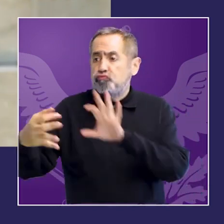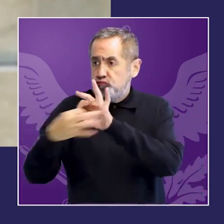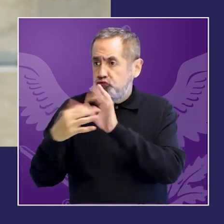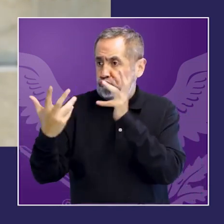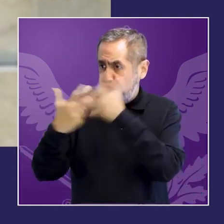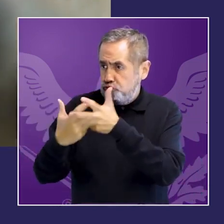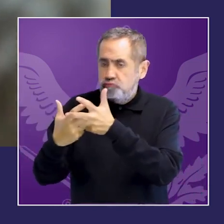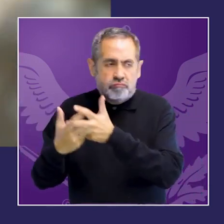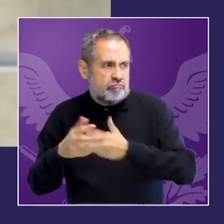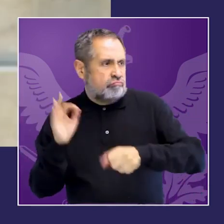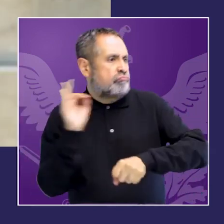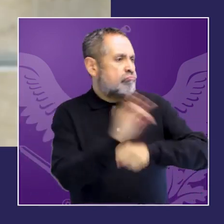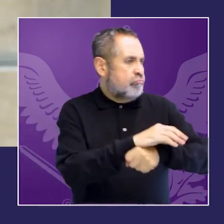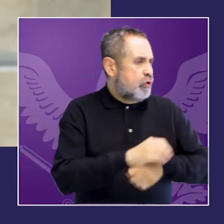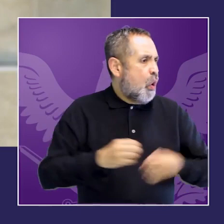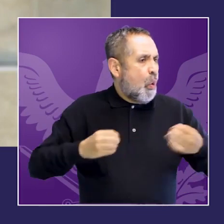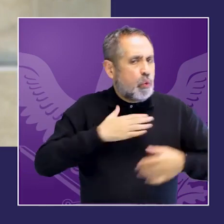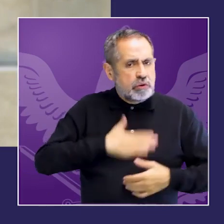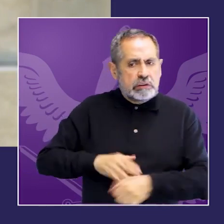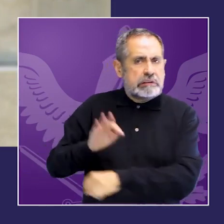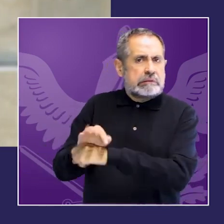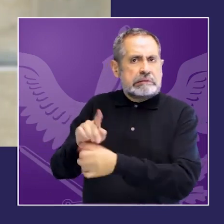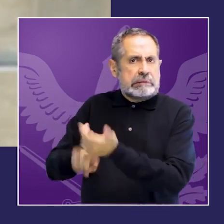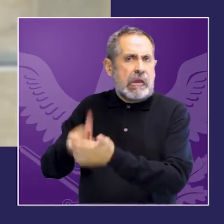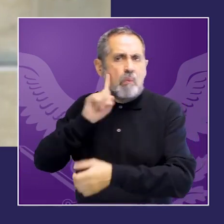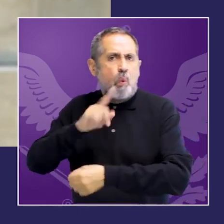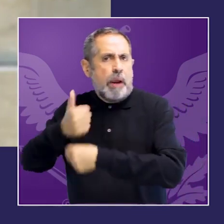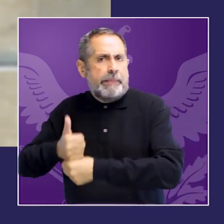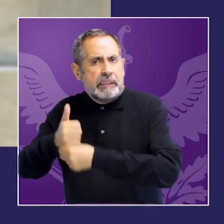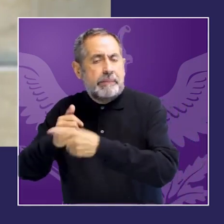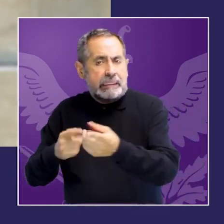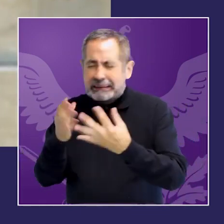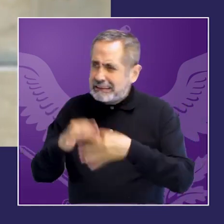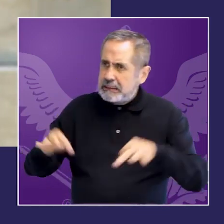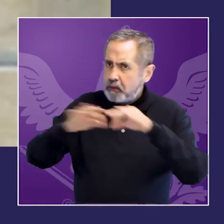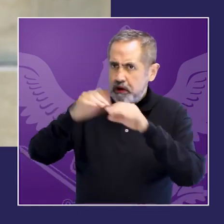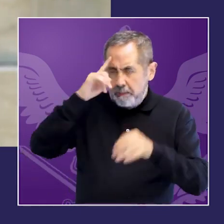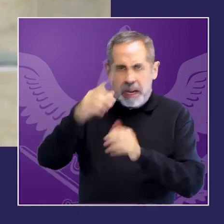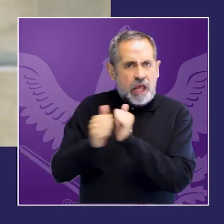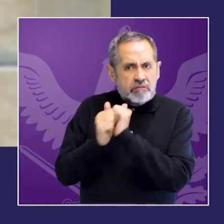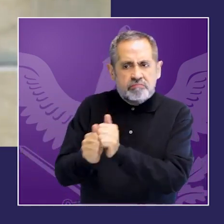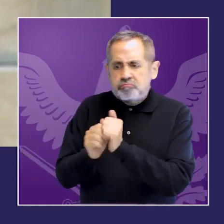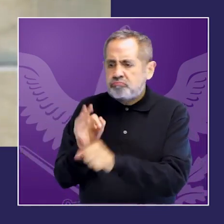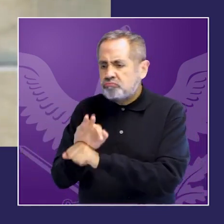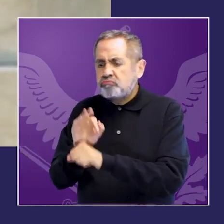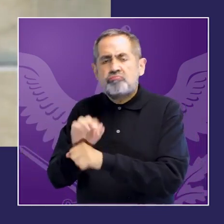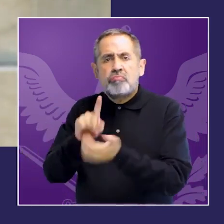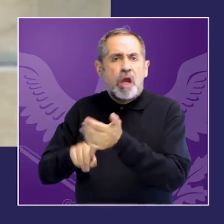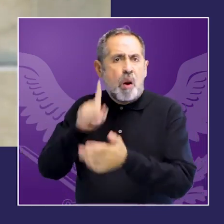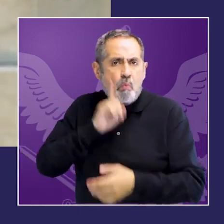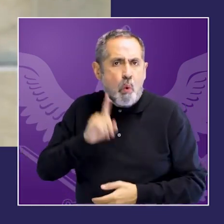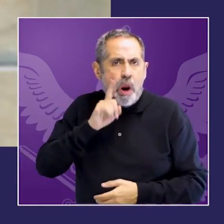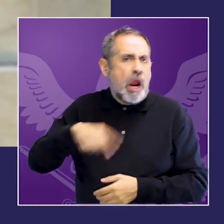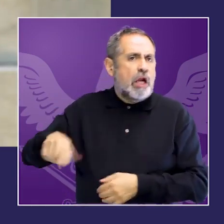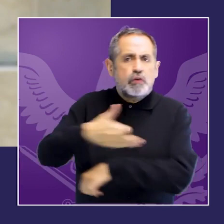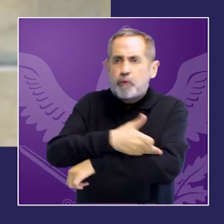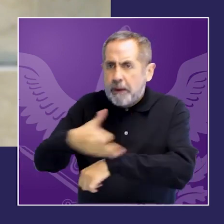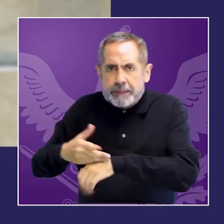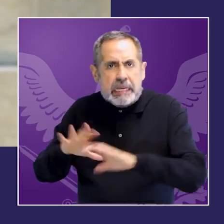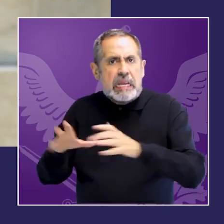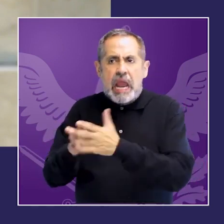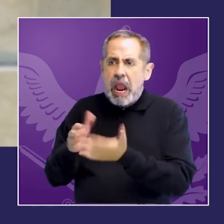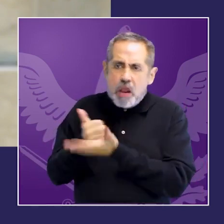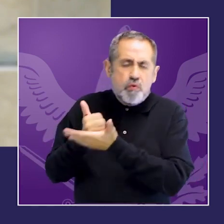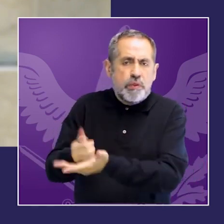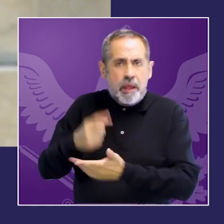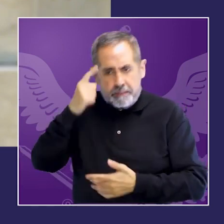poderes la articulación de la respuesta de la justicia con las políticas públicas es fundamental es fundamental para el acompañamiento de la mujer de